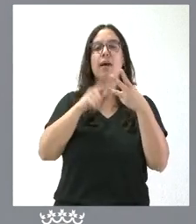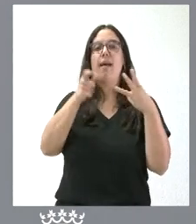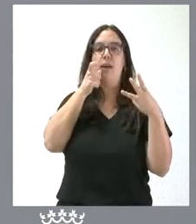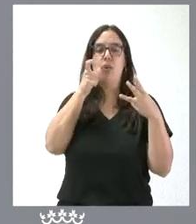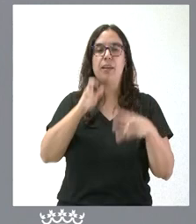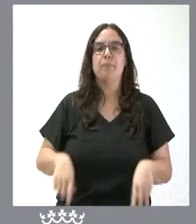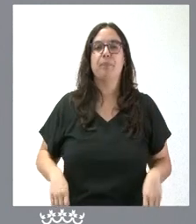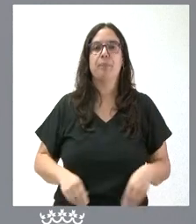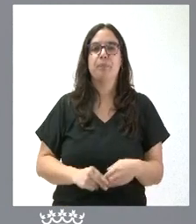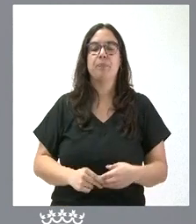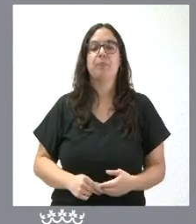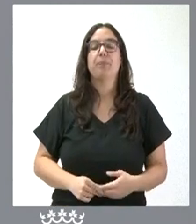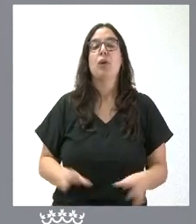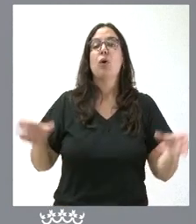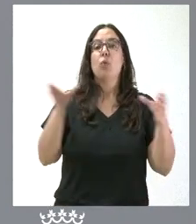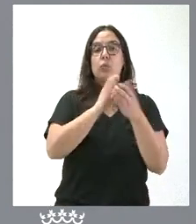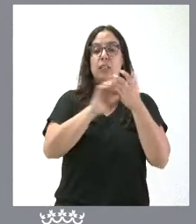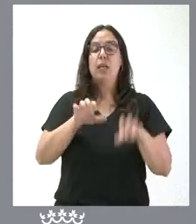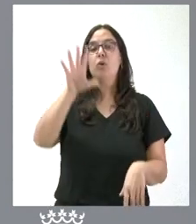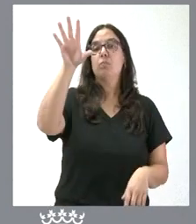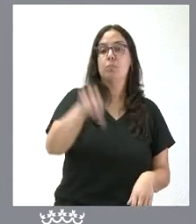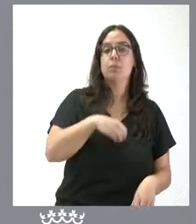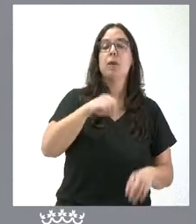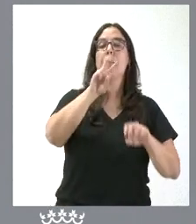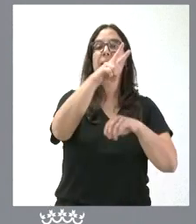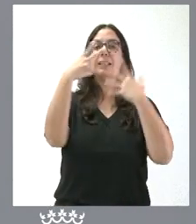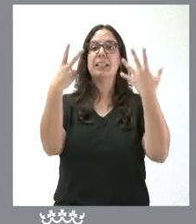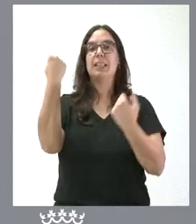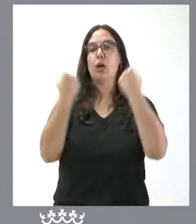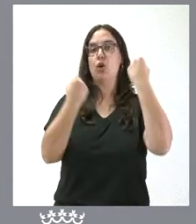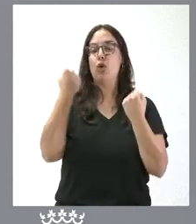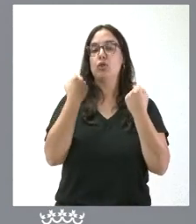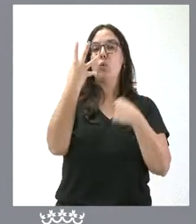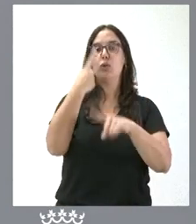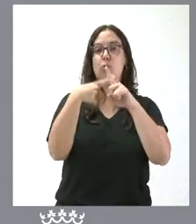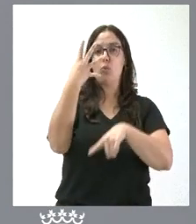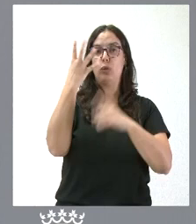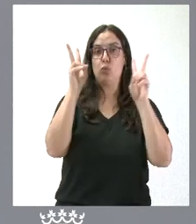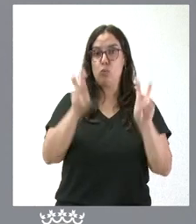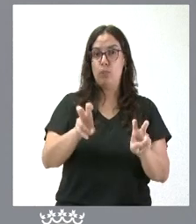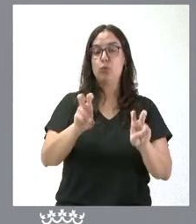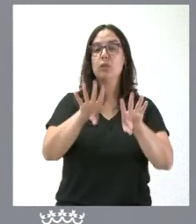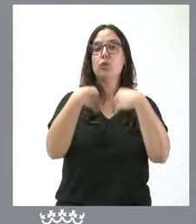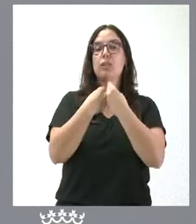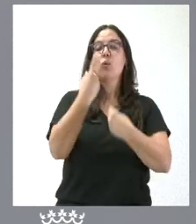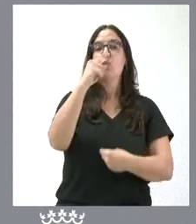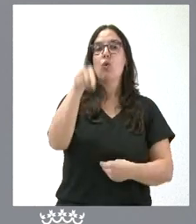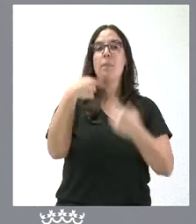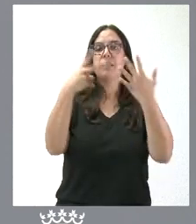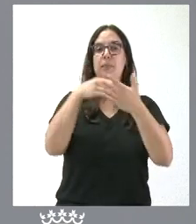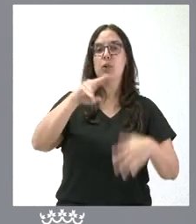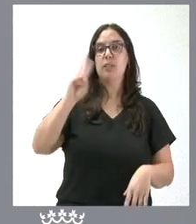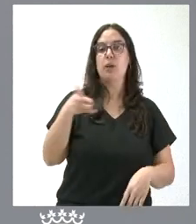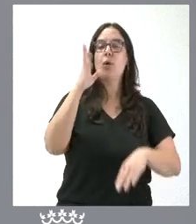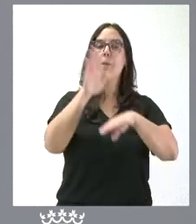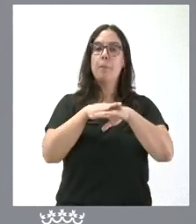La Junta adquiere y equipa 27 nuevos vehículos 4x4 por un importe de 1,7 millones de euros